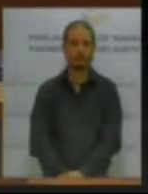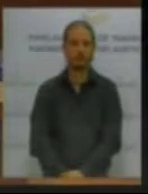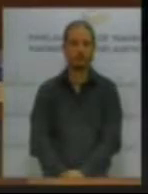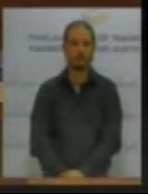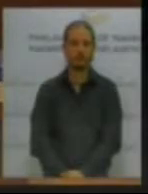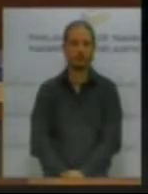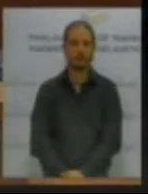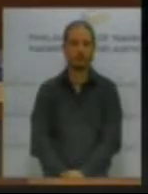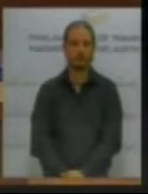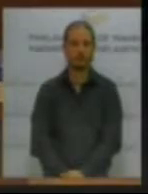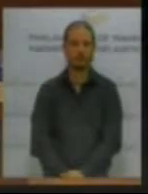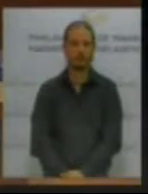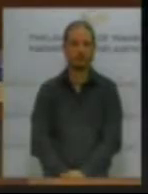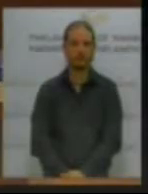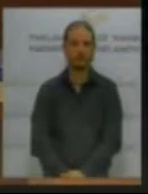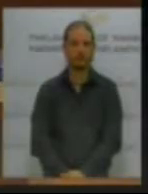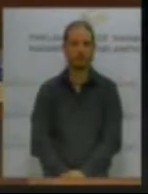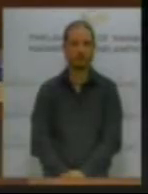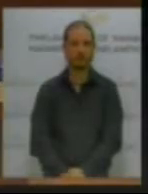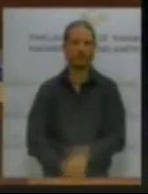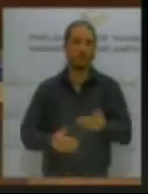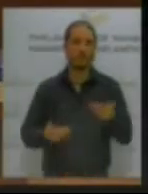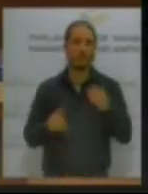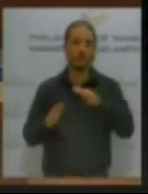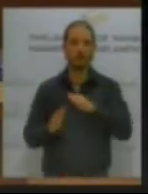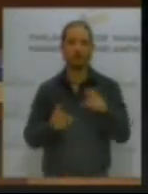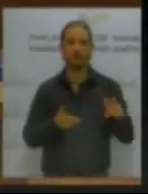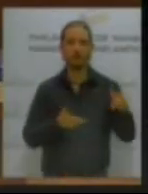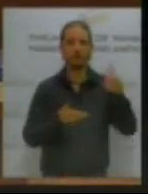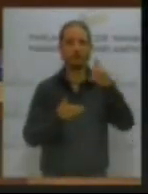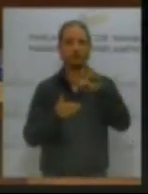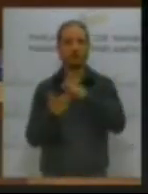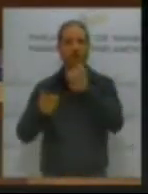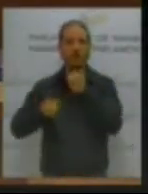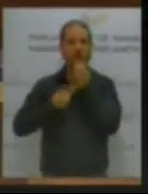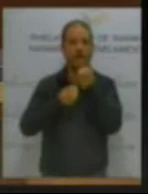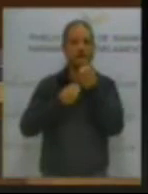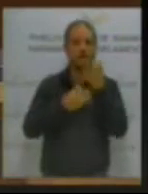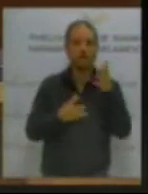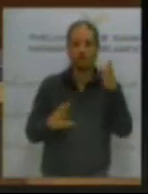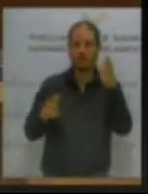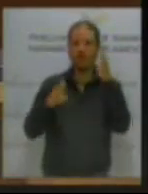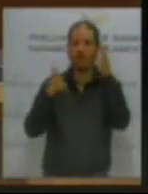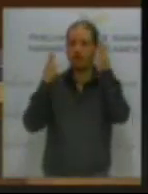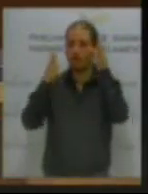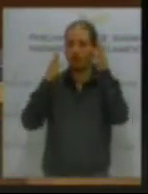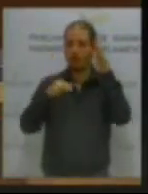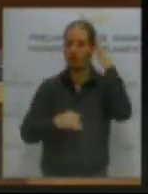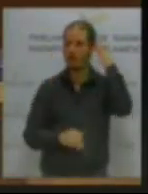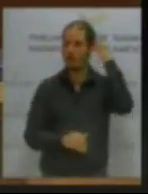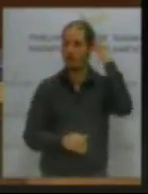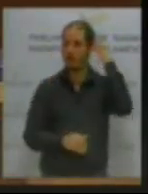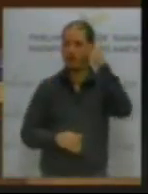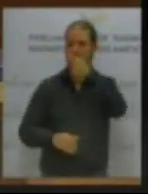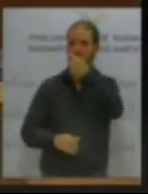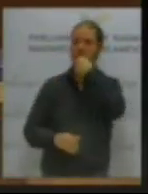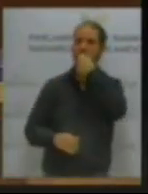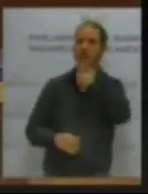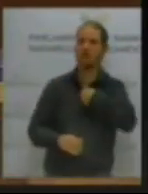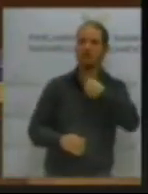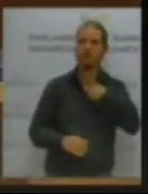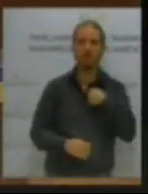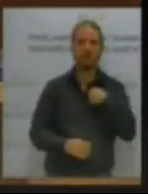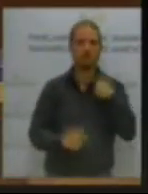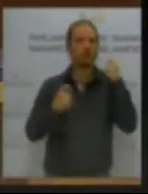Y bueno, pasando al informe del Consejo de Navarra, se ha hablado de que nosotros nos lo... Pues yo sí que he